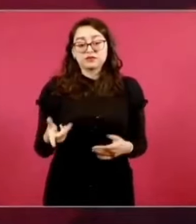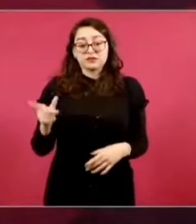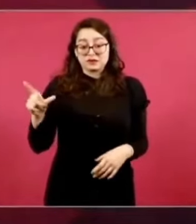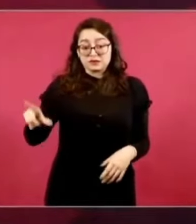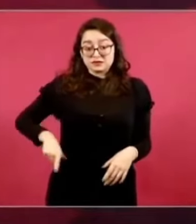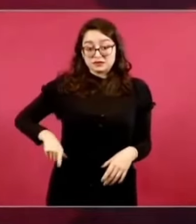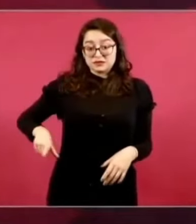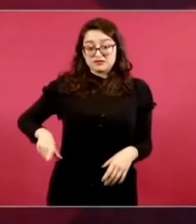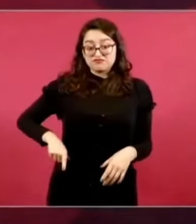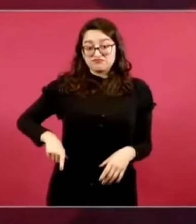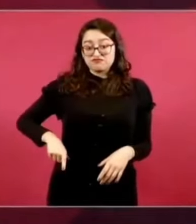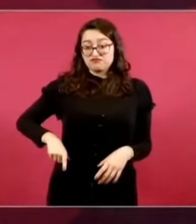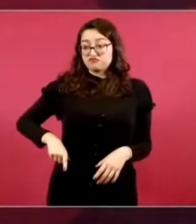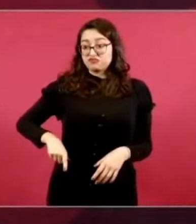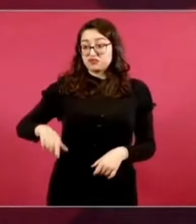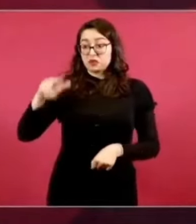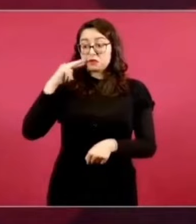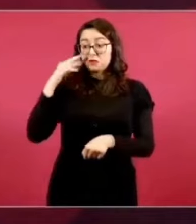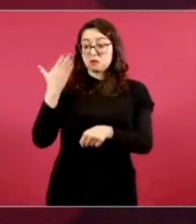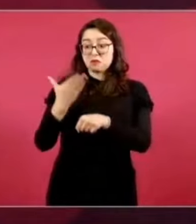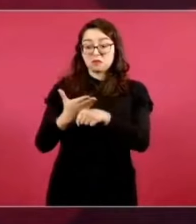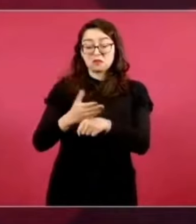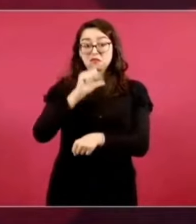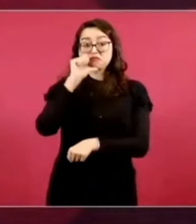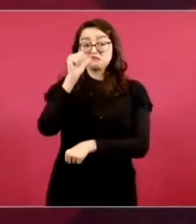con su responsabilidad social